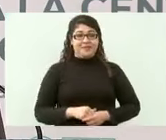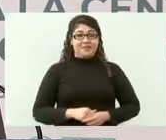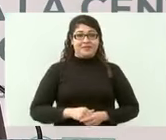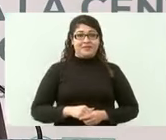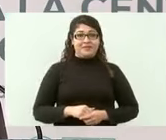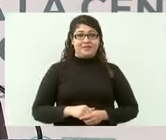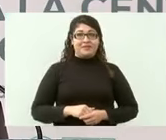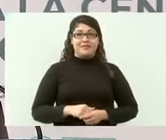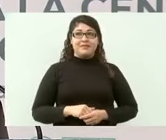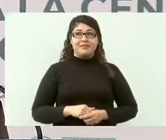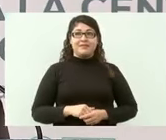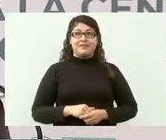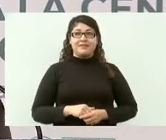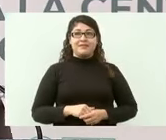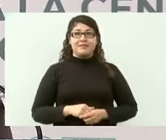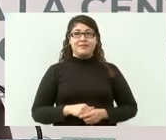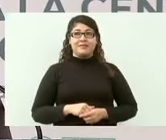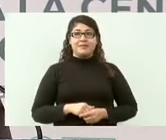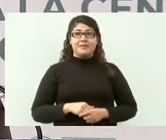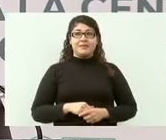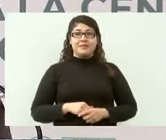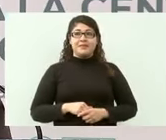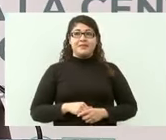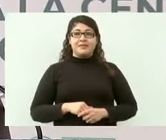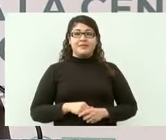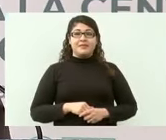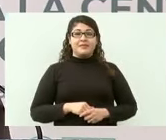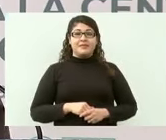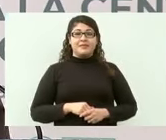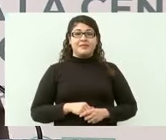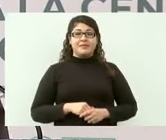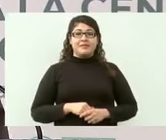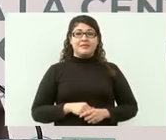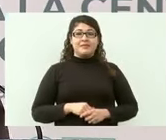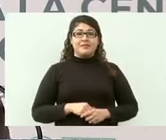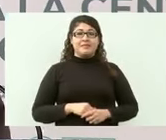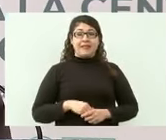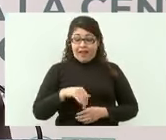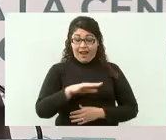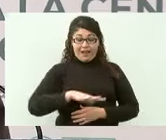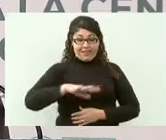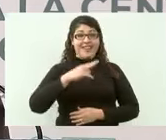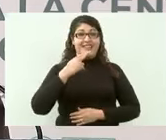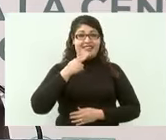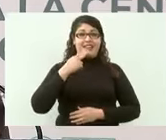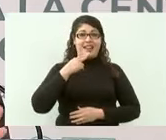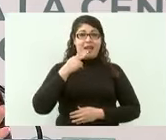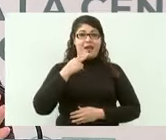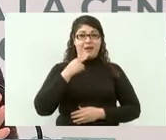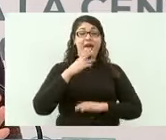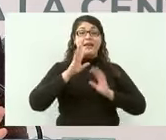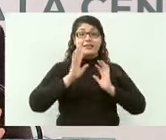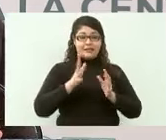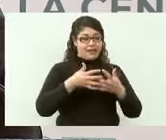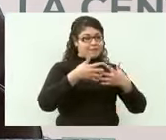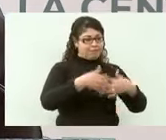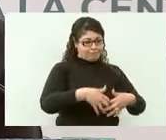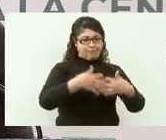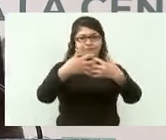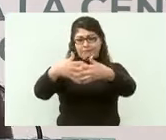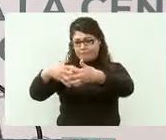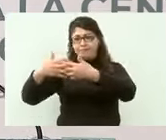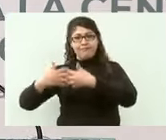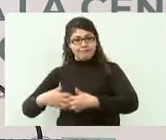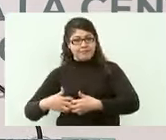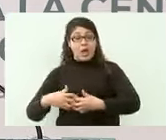municipio en donde están instaladas, establecidas estas dos grandes